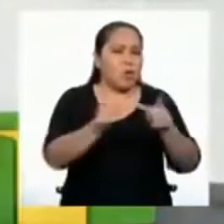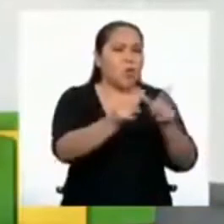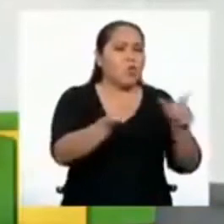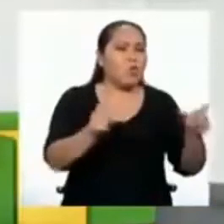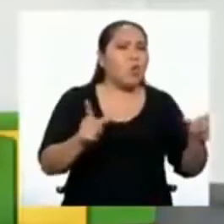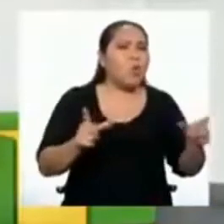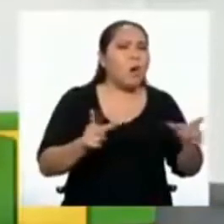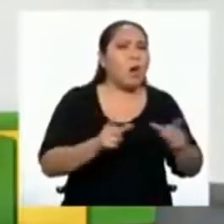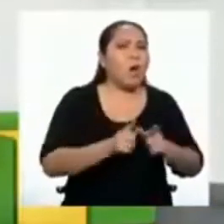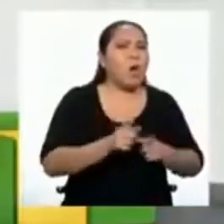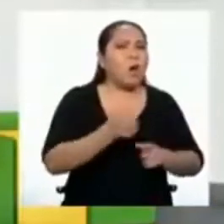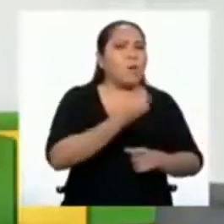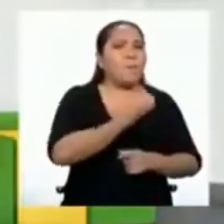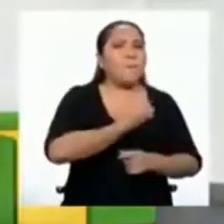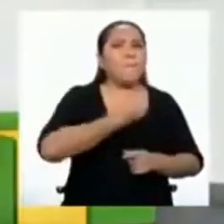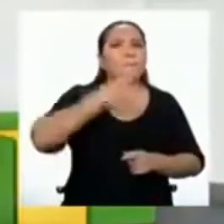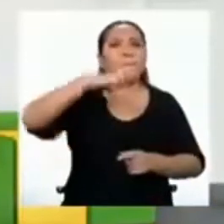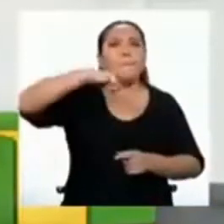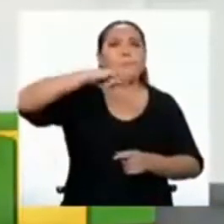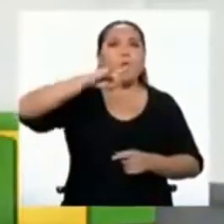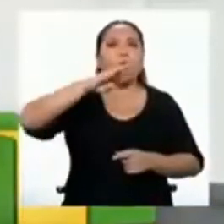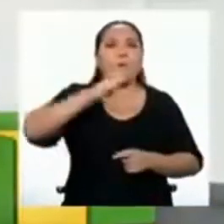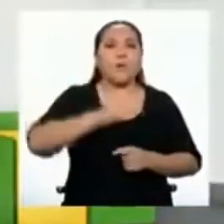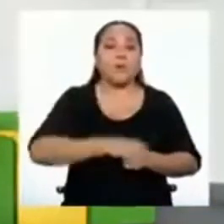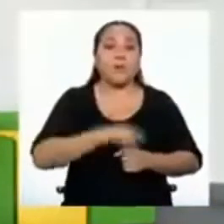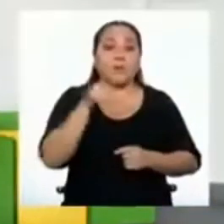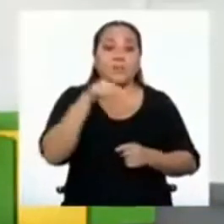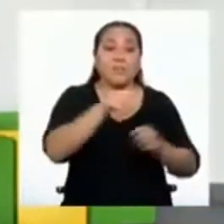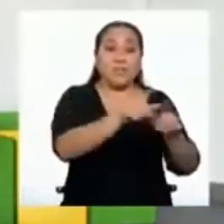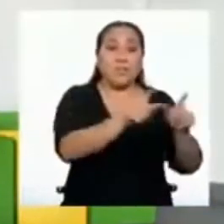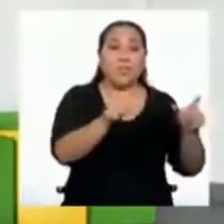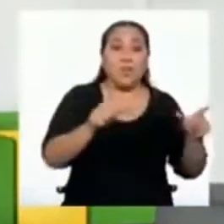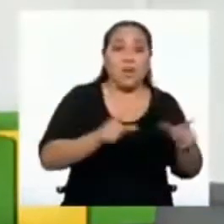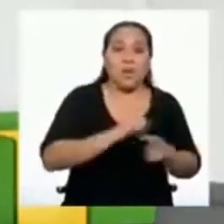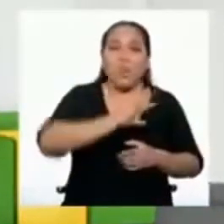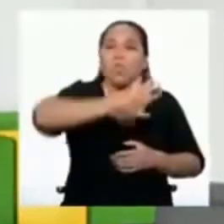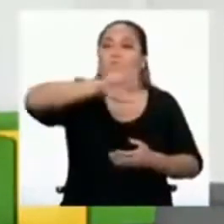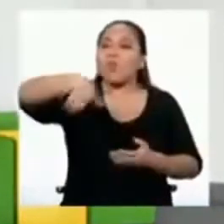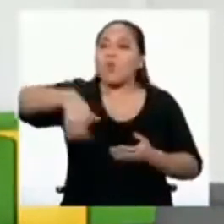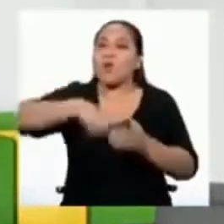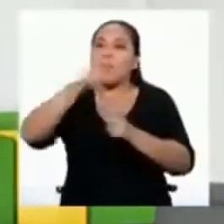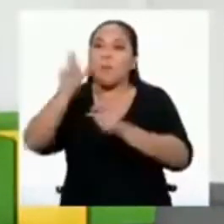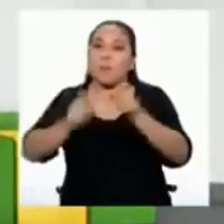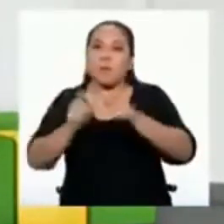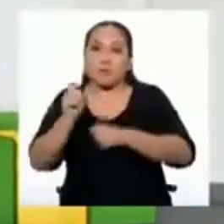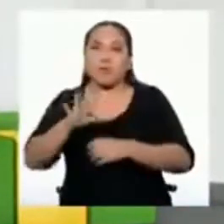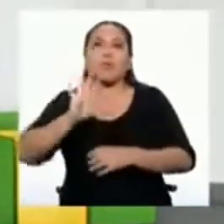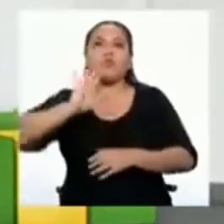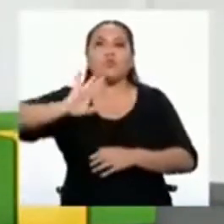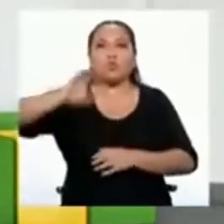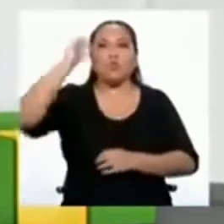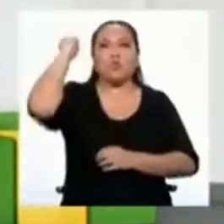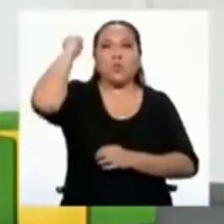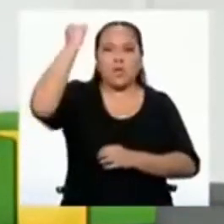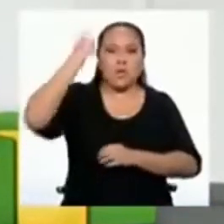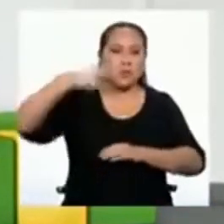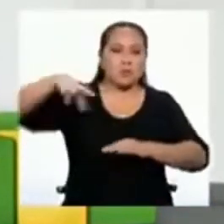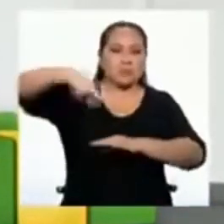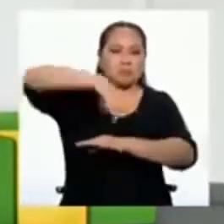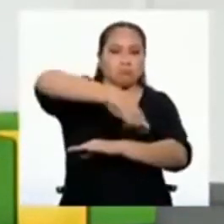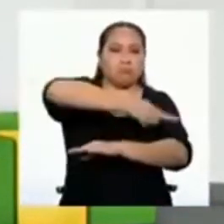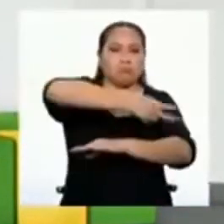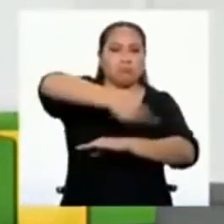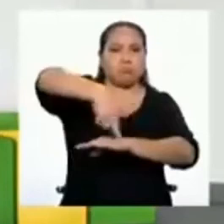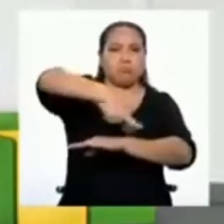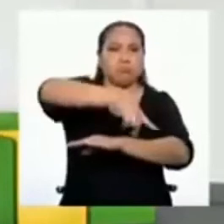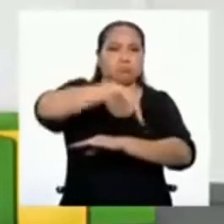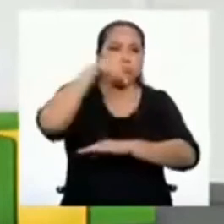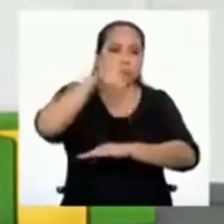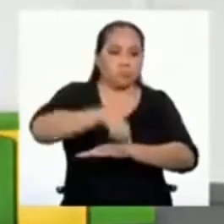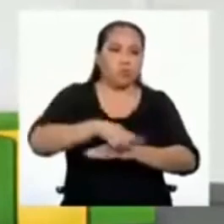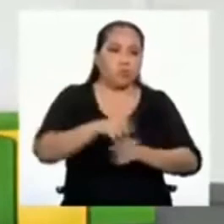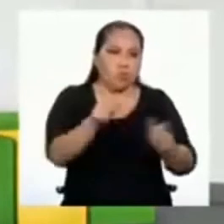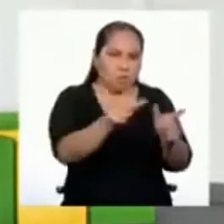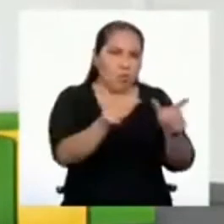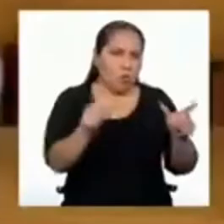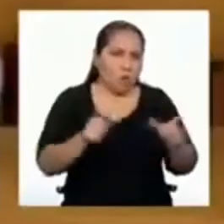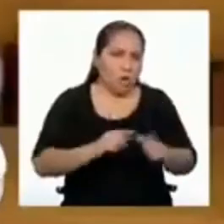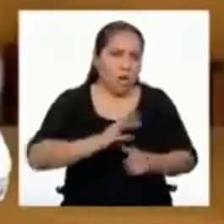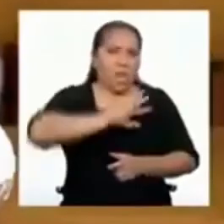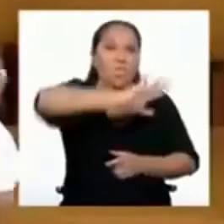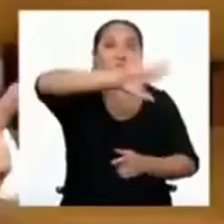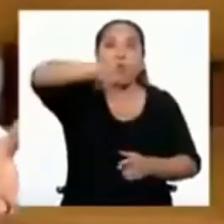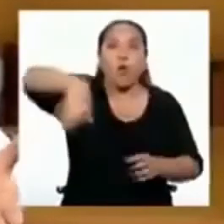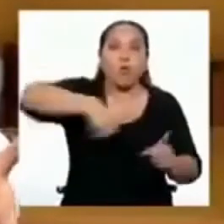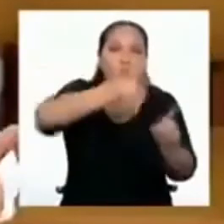público? Nos referimos al espacio donde todas las personas tienen derecho a estar y a transitar por ser un espacio común que nos